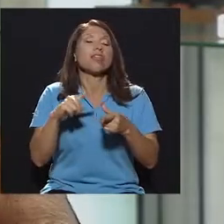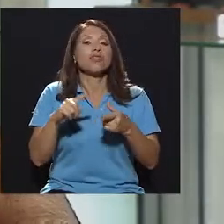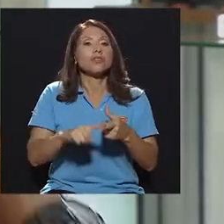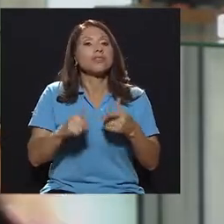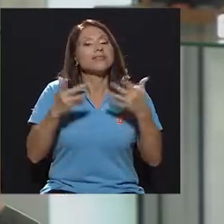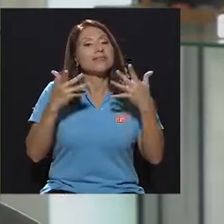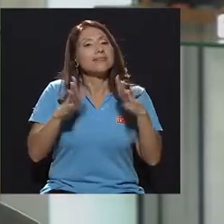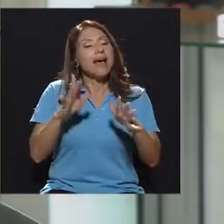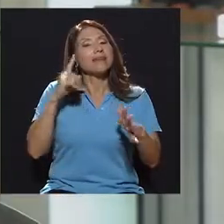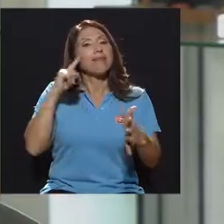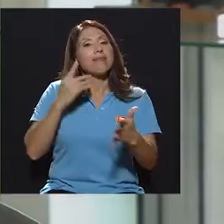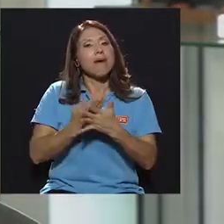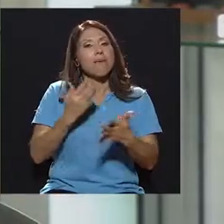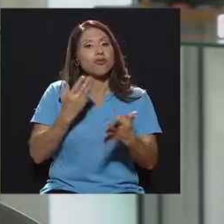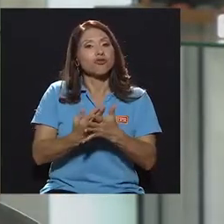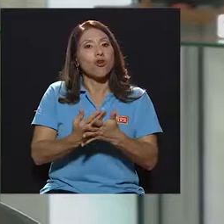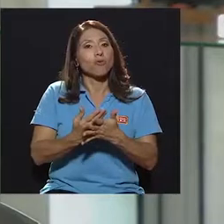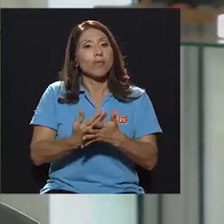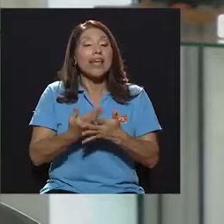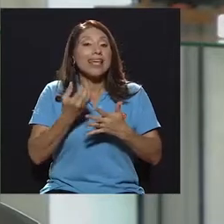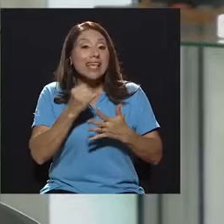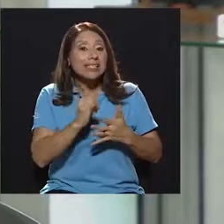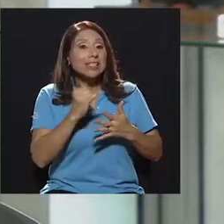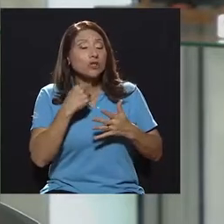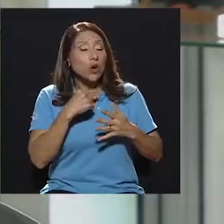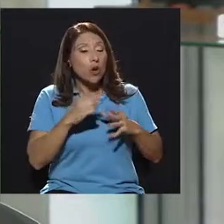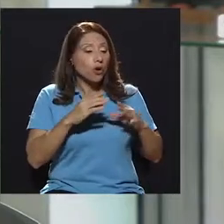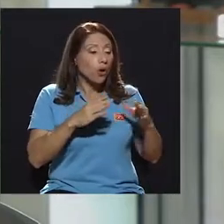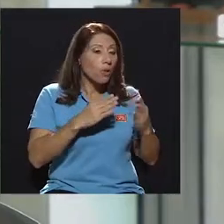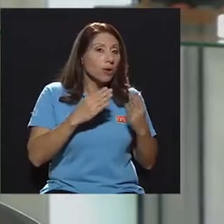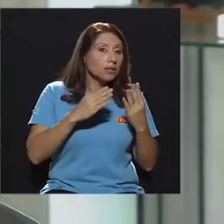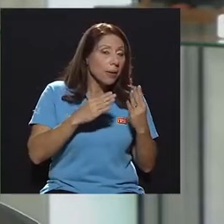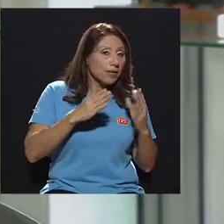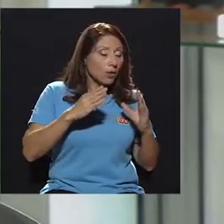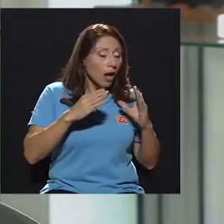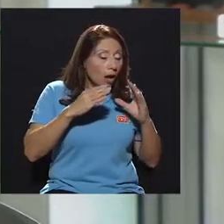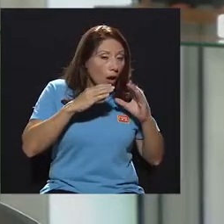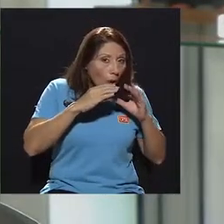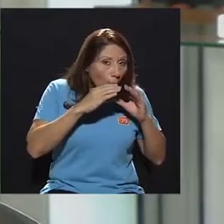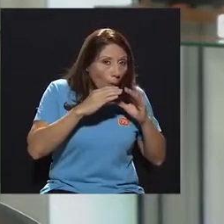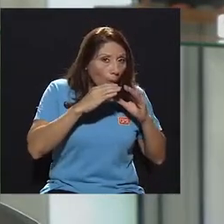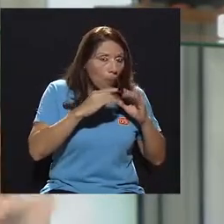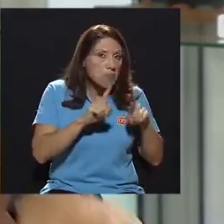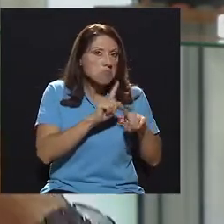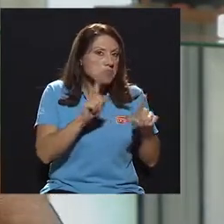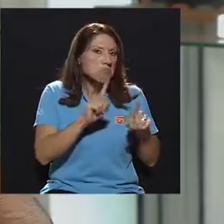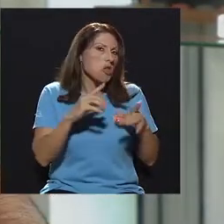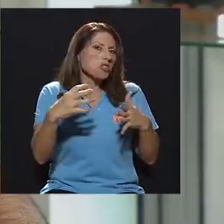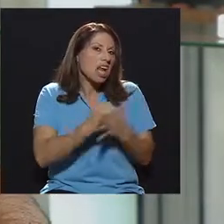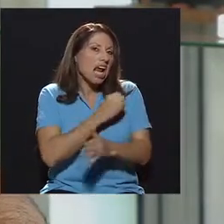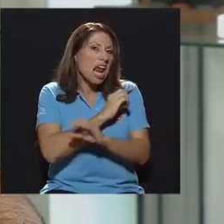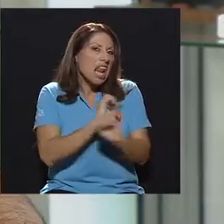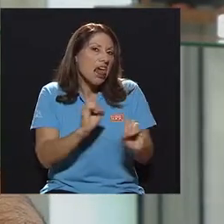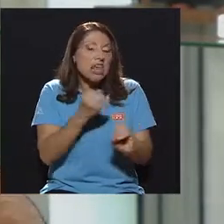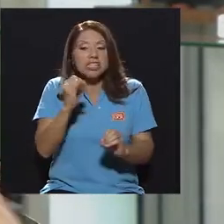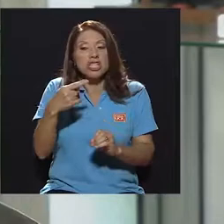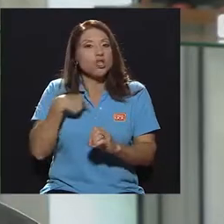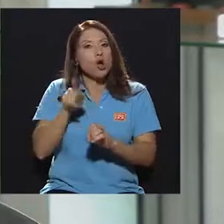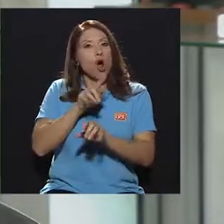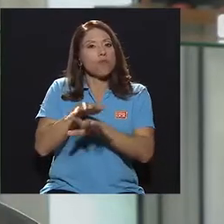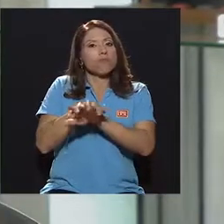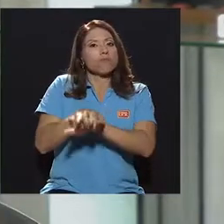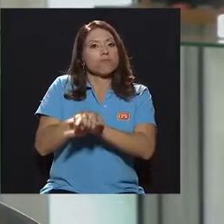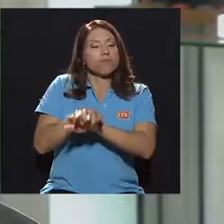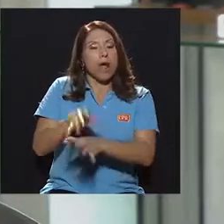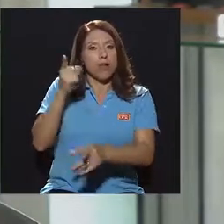no gano, ya se demostró que no se gana nada dando ventilaciones si yo no doy una compresión adecuada. Entonces, la Asociación Americana del Corazón que